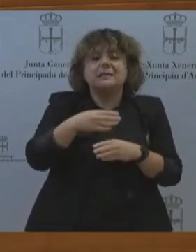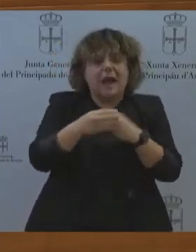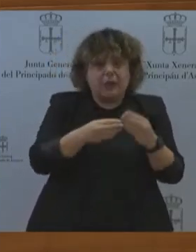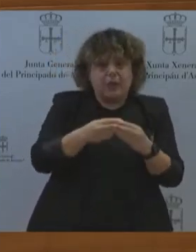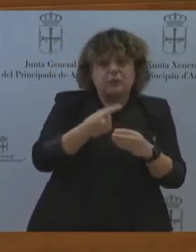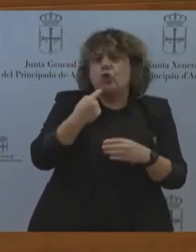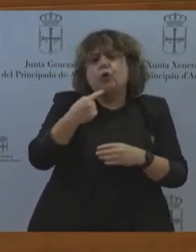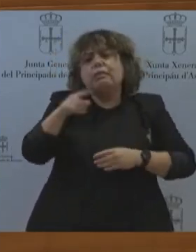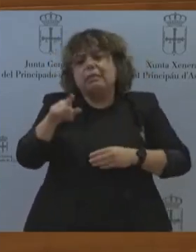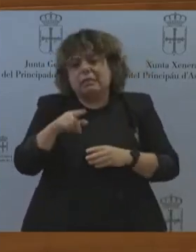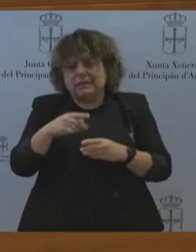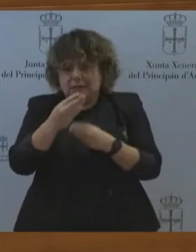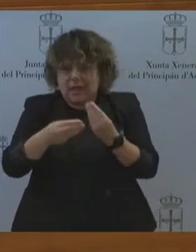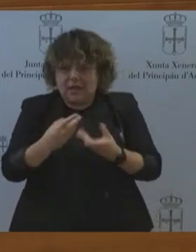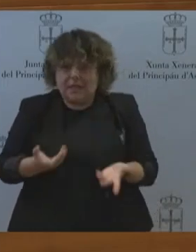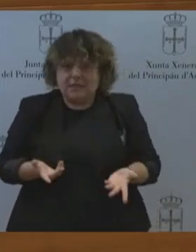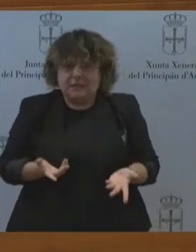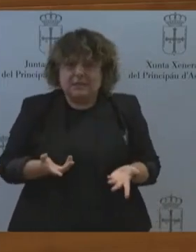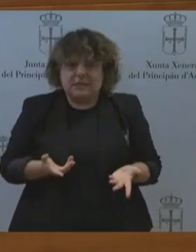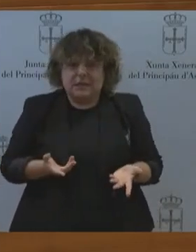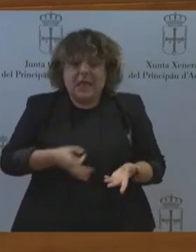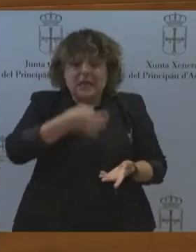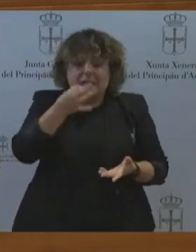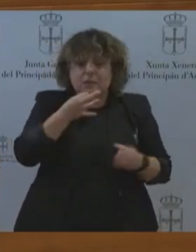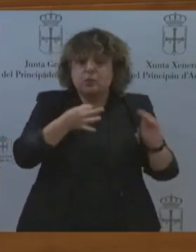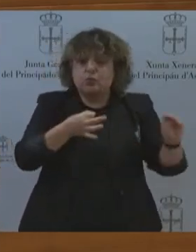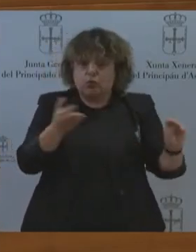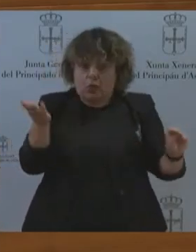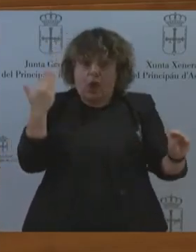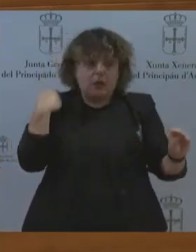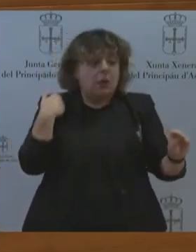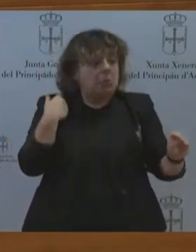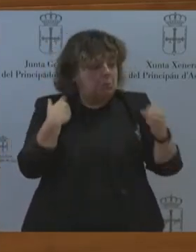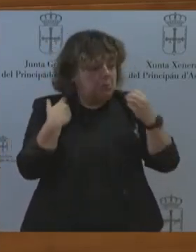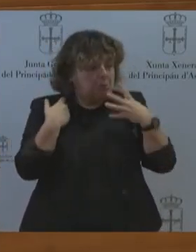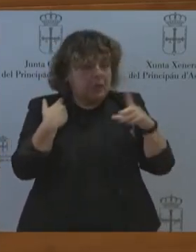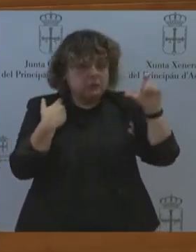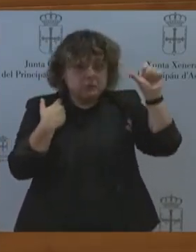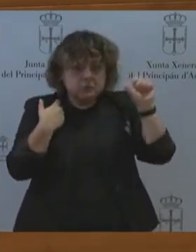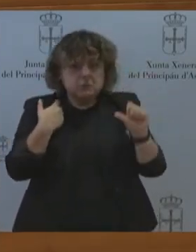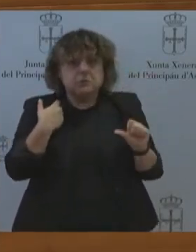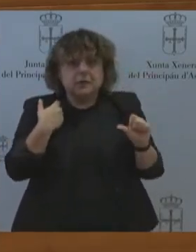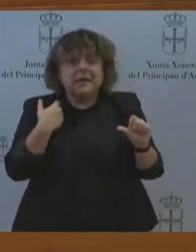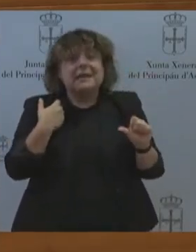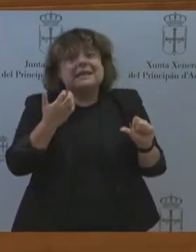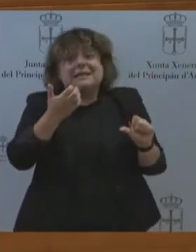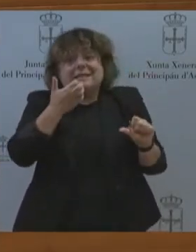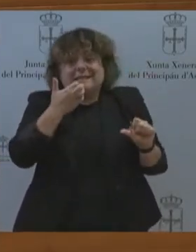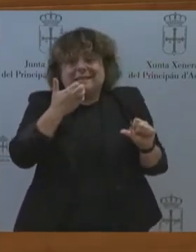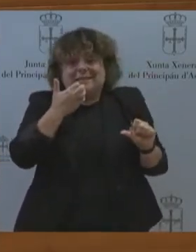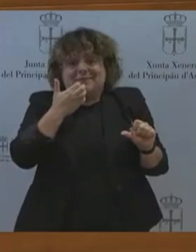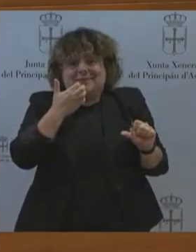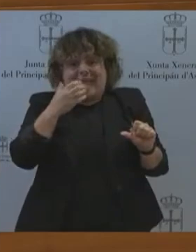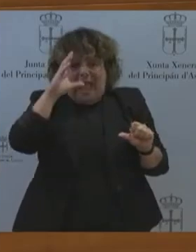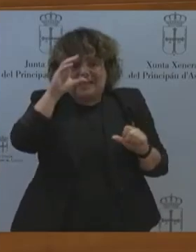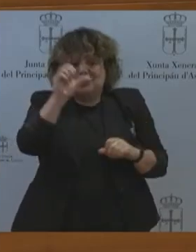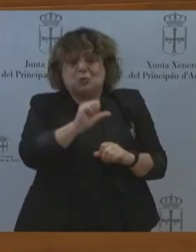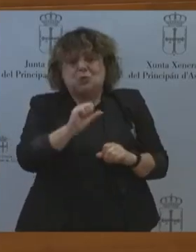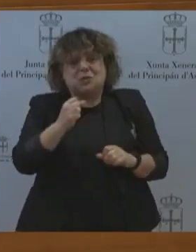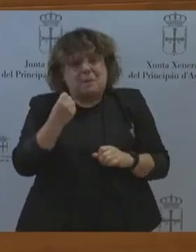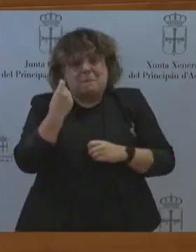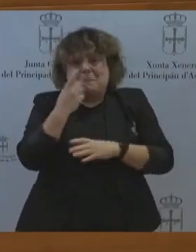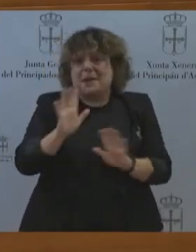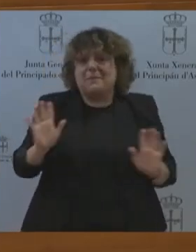discurso de ayer suena bien para alguien que le escuche por primera vez. El problema es que ya hemos vivido muchos años de constantes